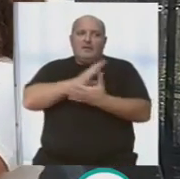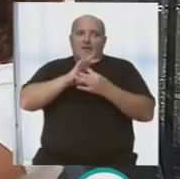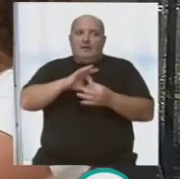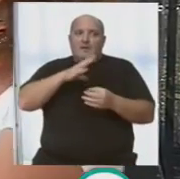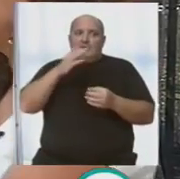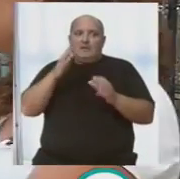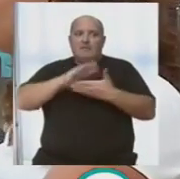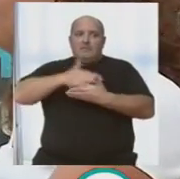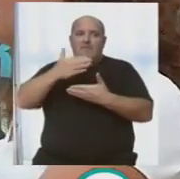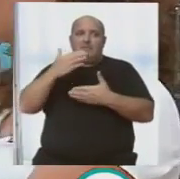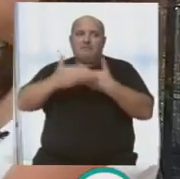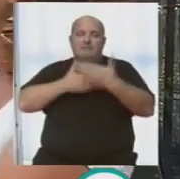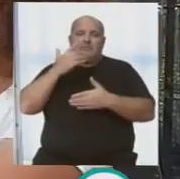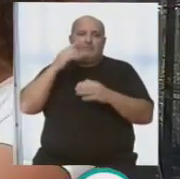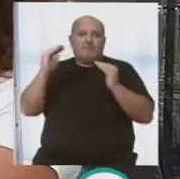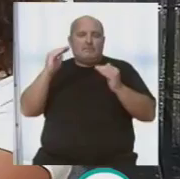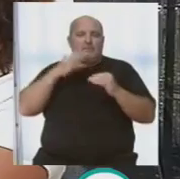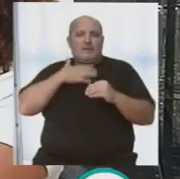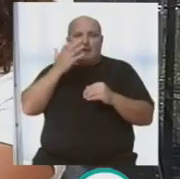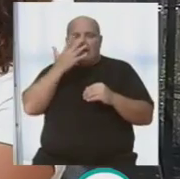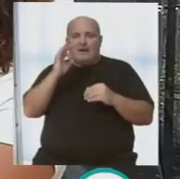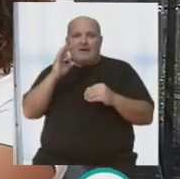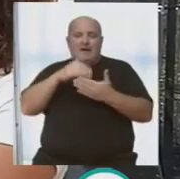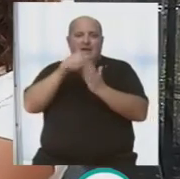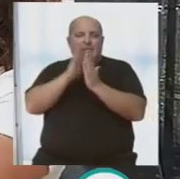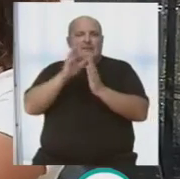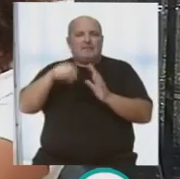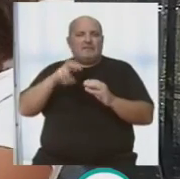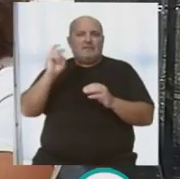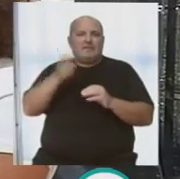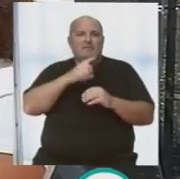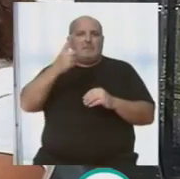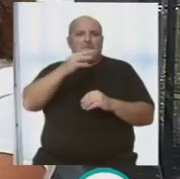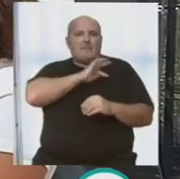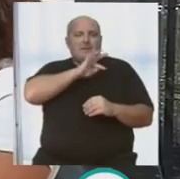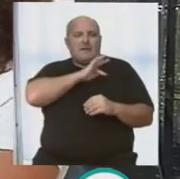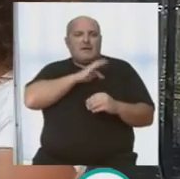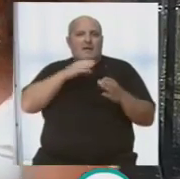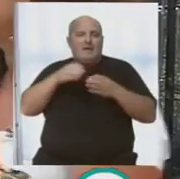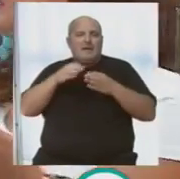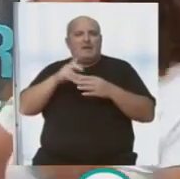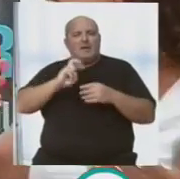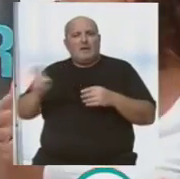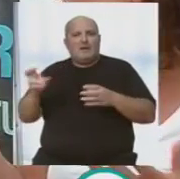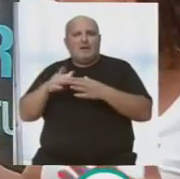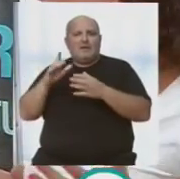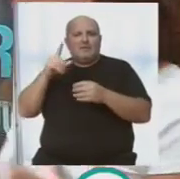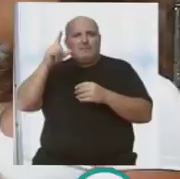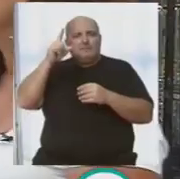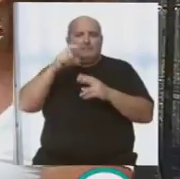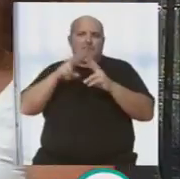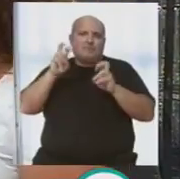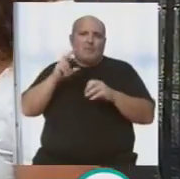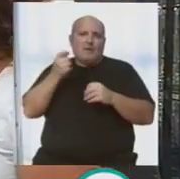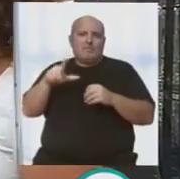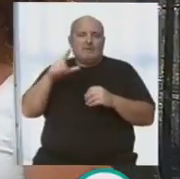recuperar ese mes río de Janeiro, ¿no?, que le da más vida al cartel, por otro lado vamos a tener a los primeros premios, a las agrupaciones, y también vamos a tener seguiño al brujo, El